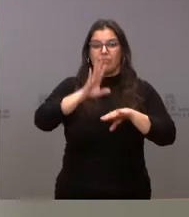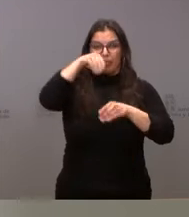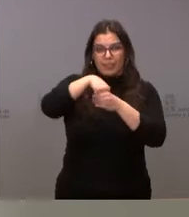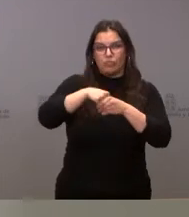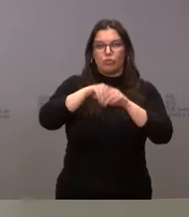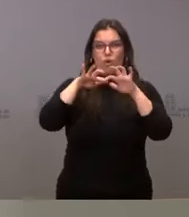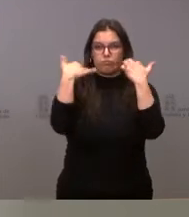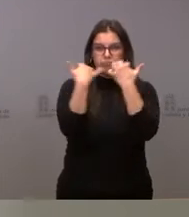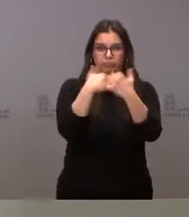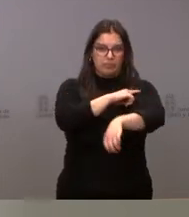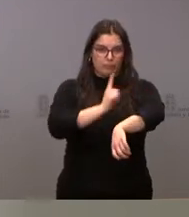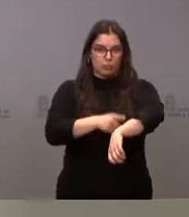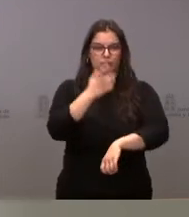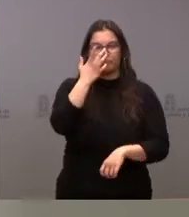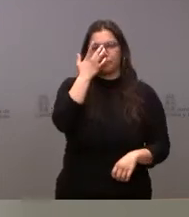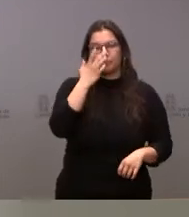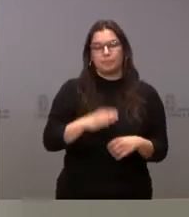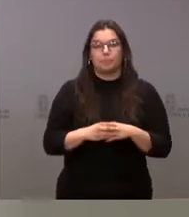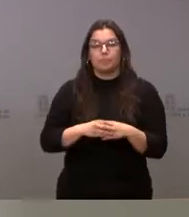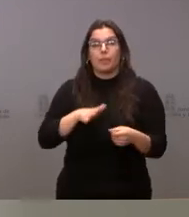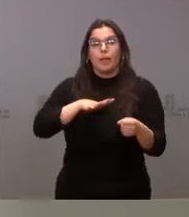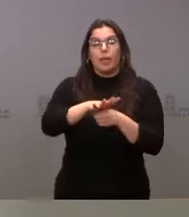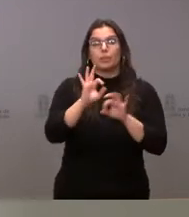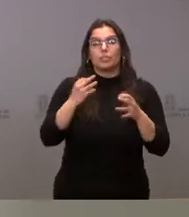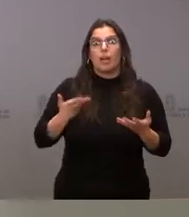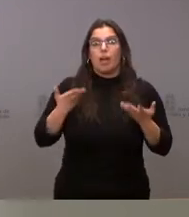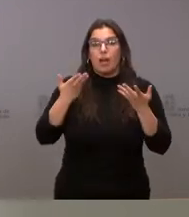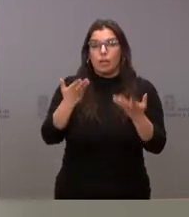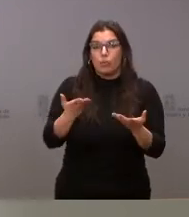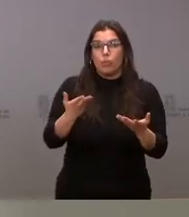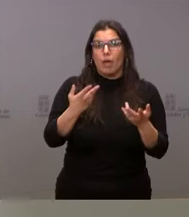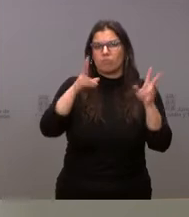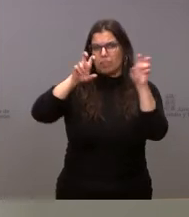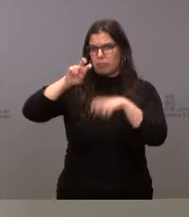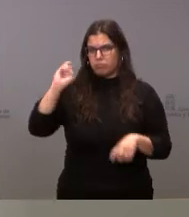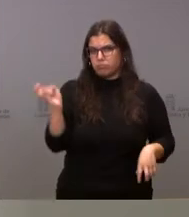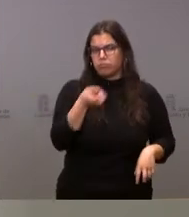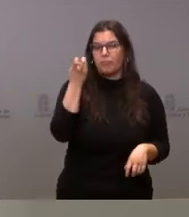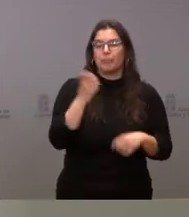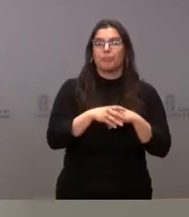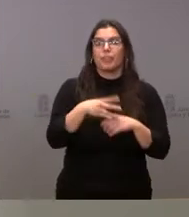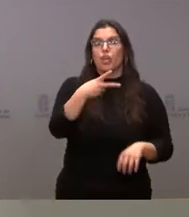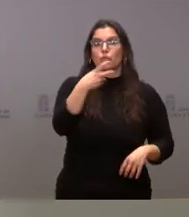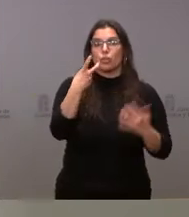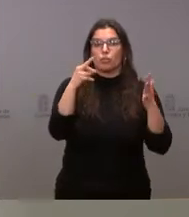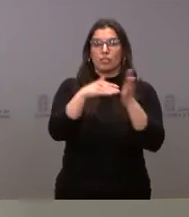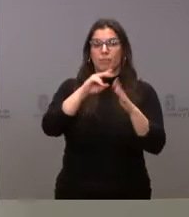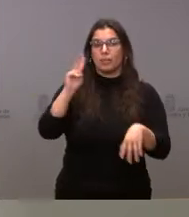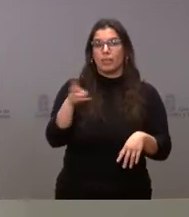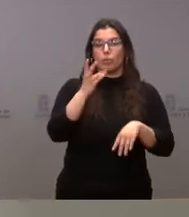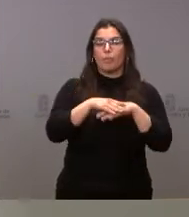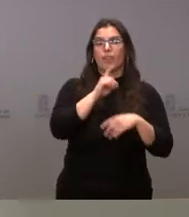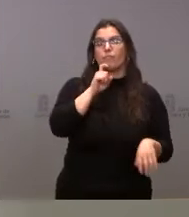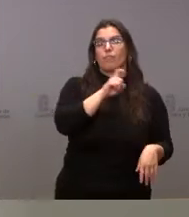deportivas. En el ámbito de ayudas de diversa naturaleza, 270.000 euros para la